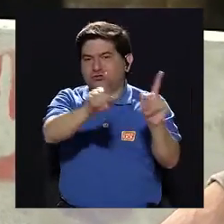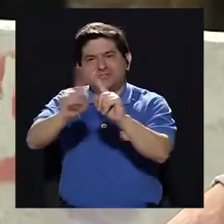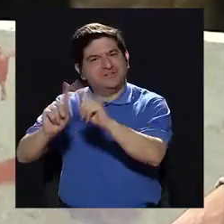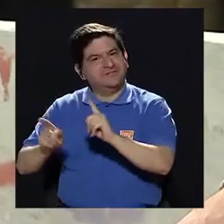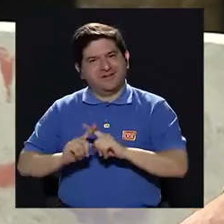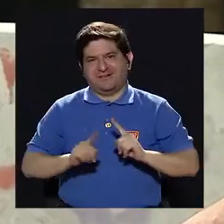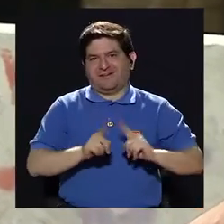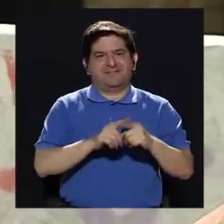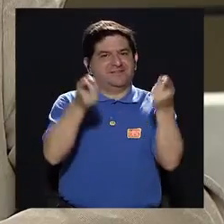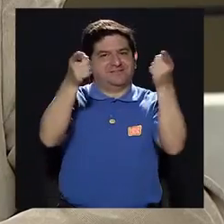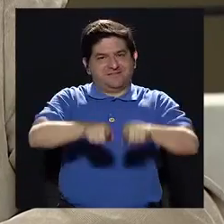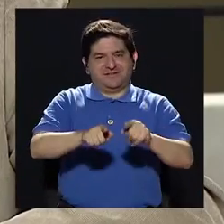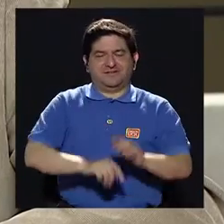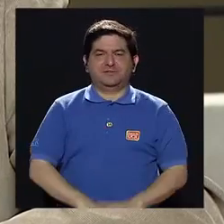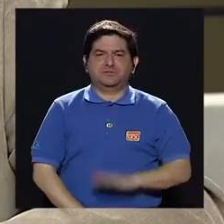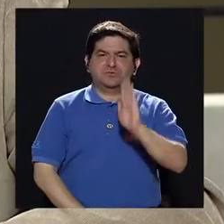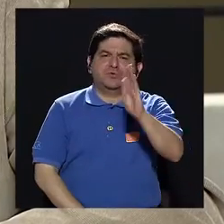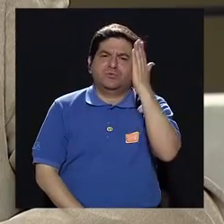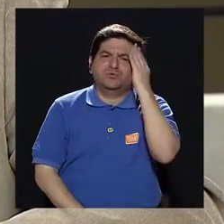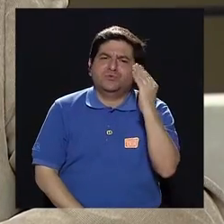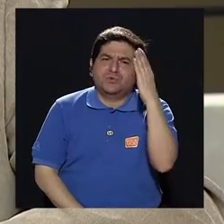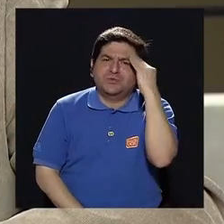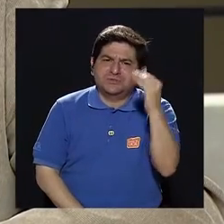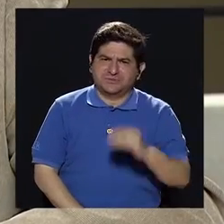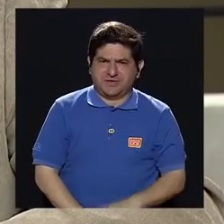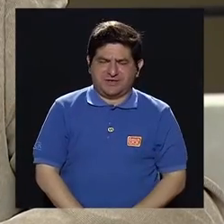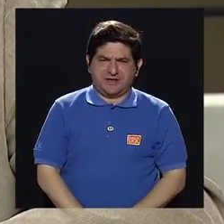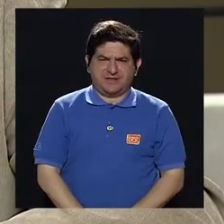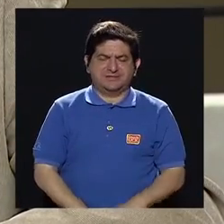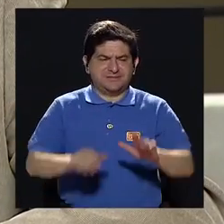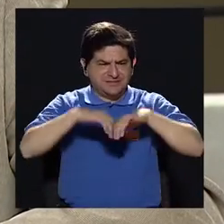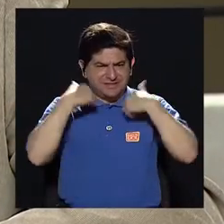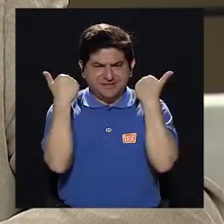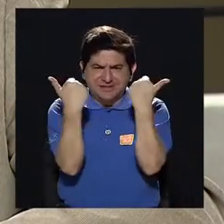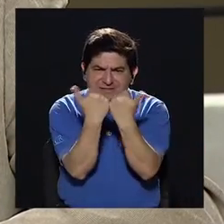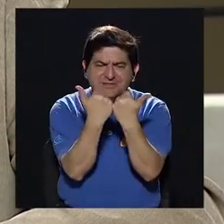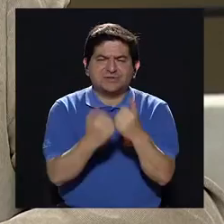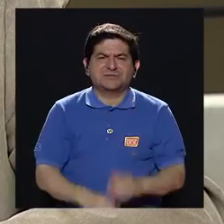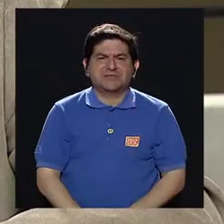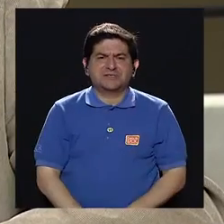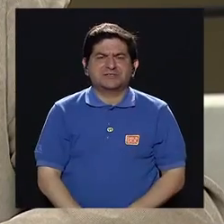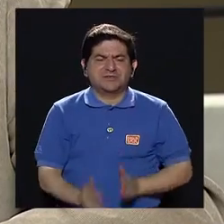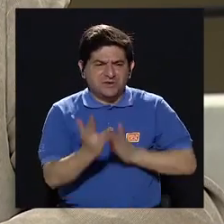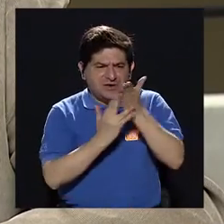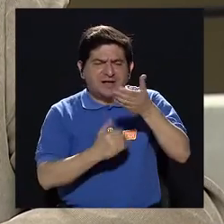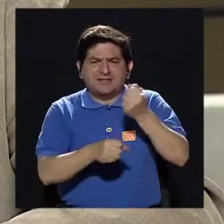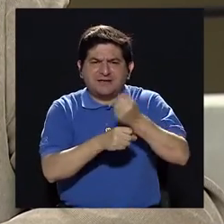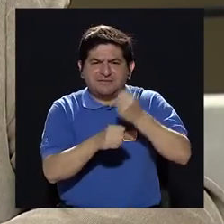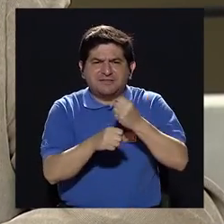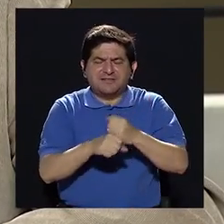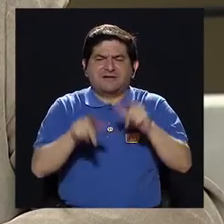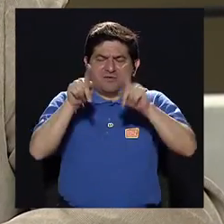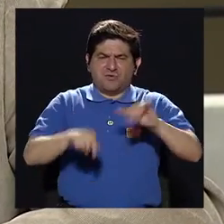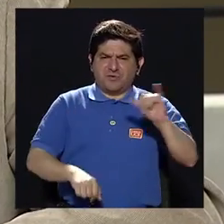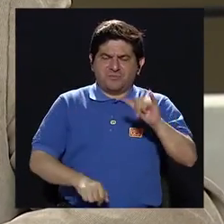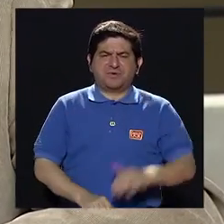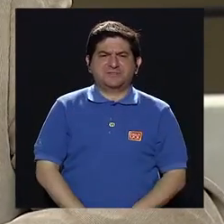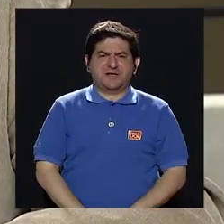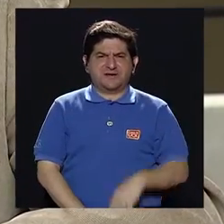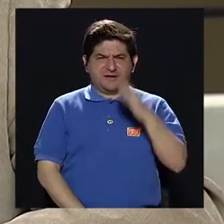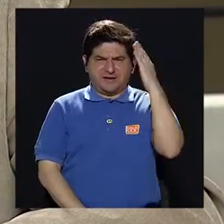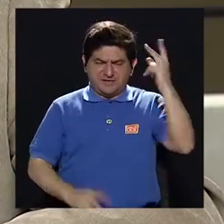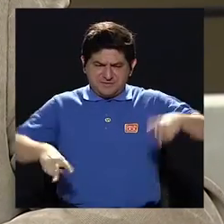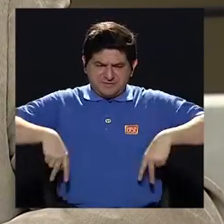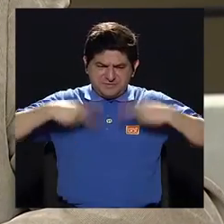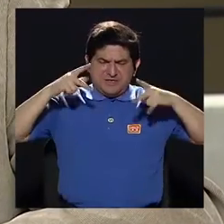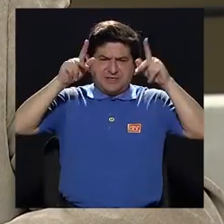casos son diferentes. Ana, ¿y en su experiencia, pues, en la asociación y a través del trabajo de pares, ¿cómo viven